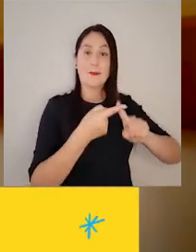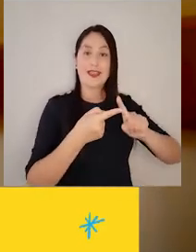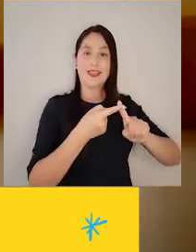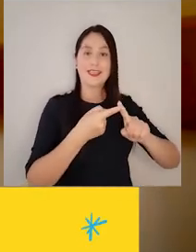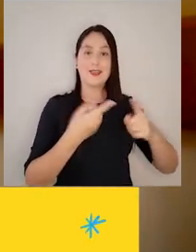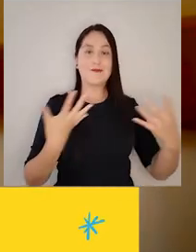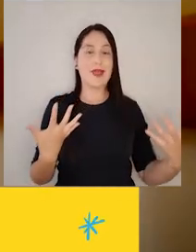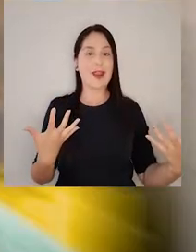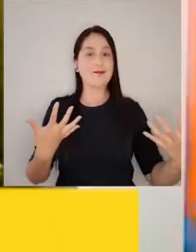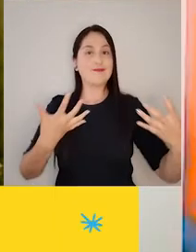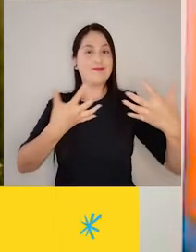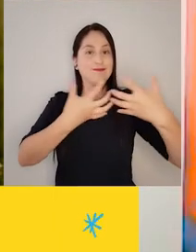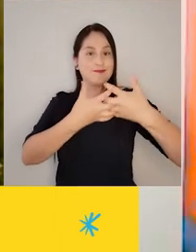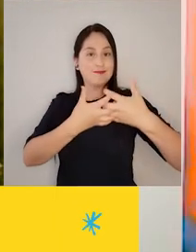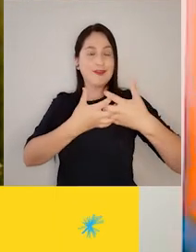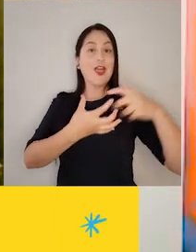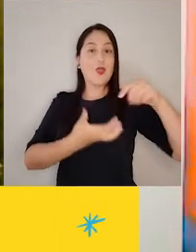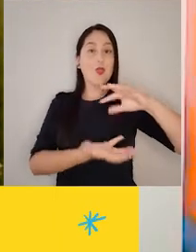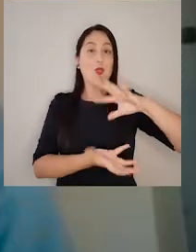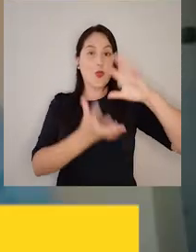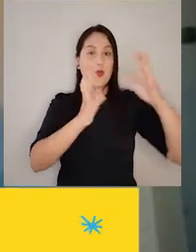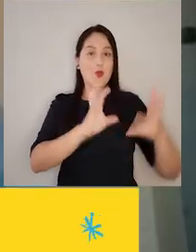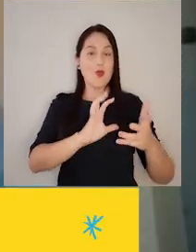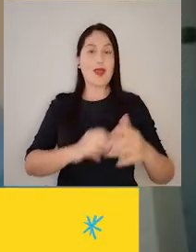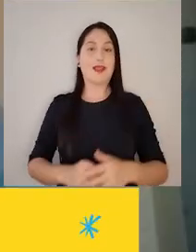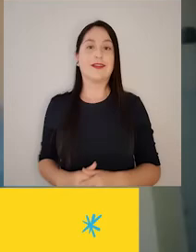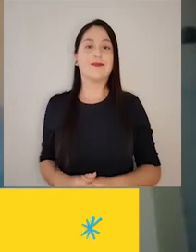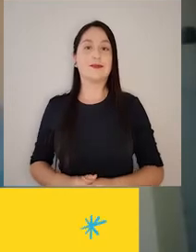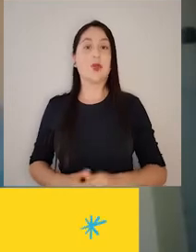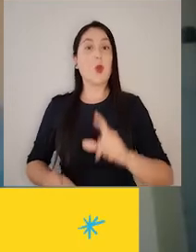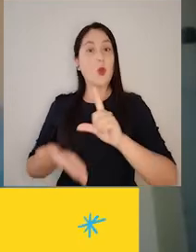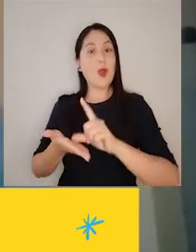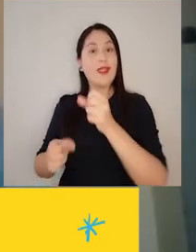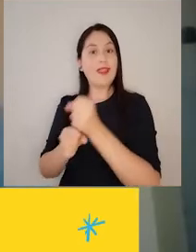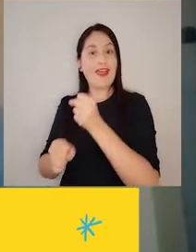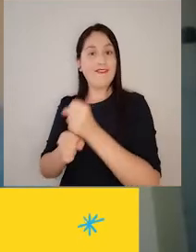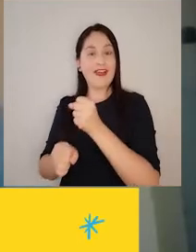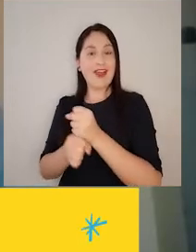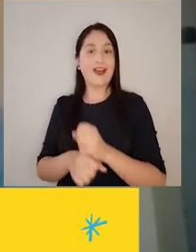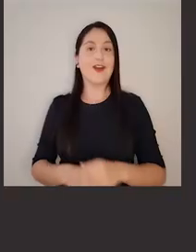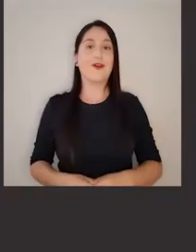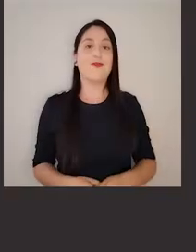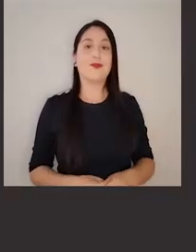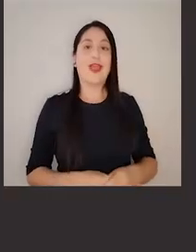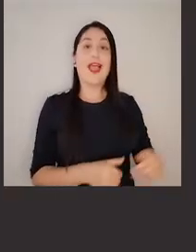de un ecosistema. Un espacio de trabajo. El laboratorio es un vehículo de